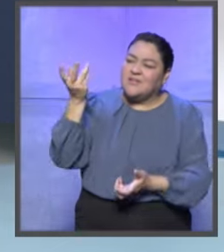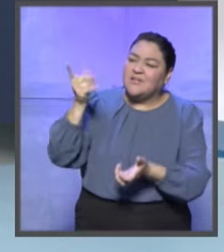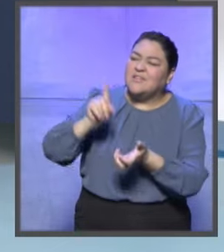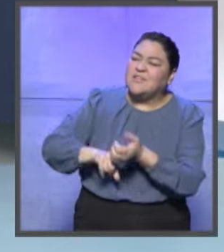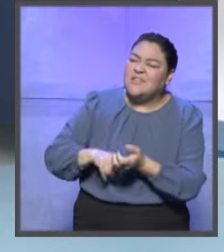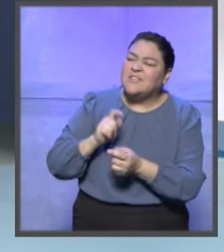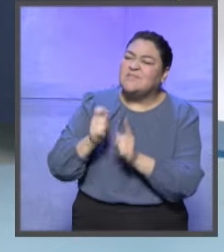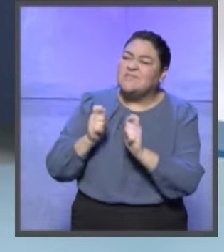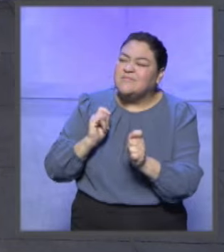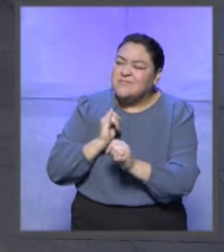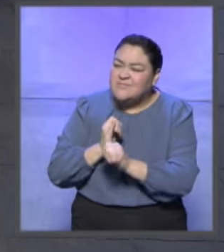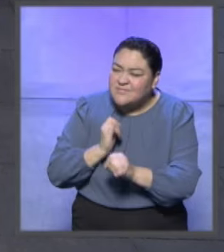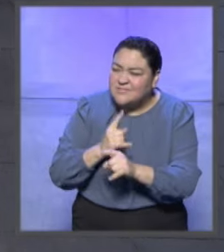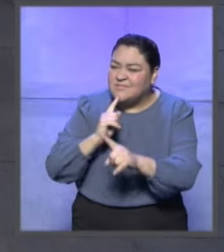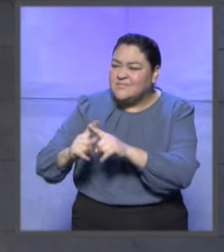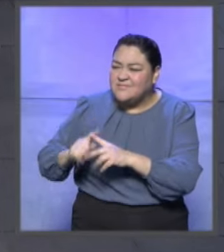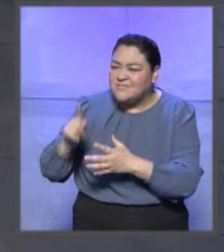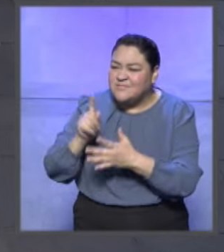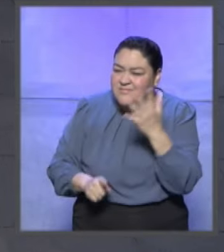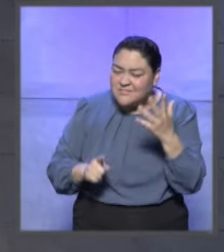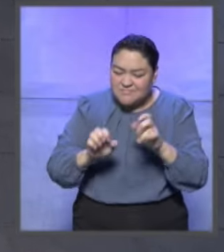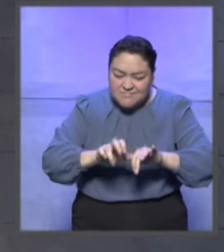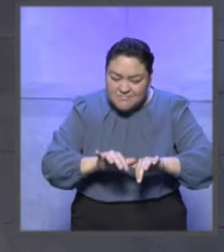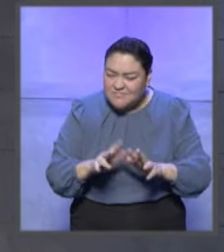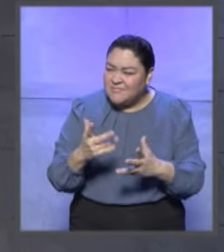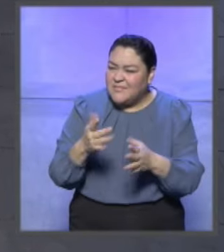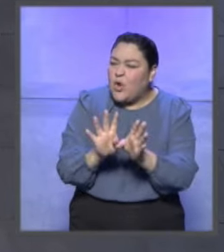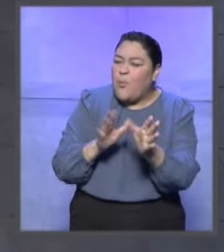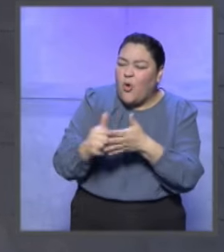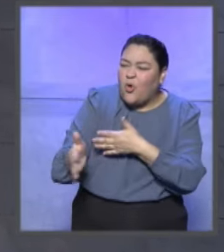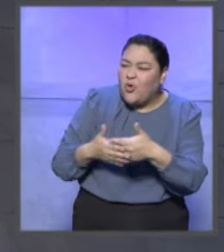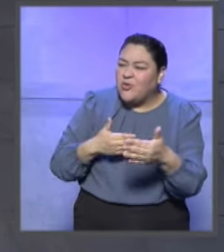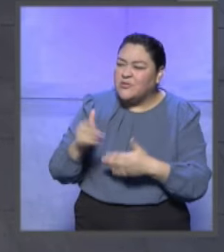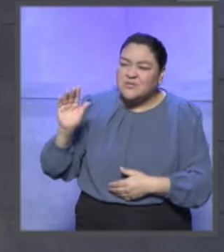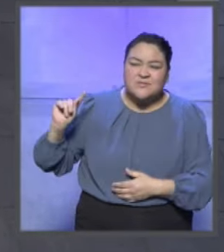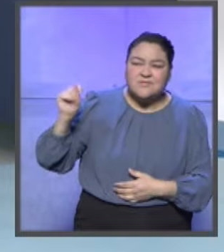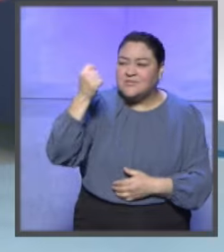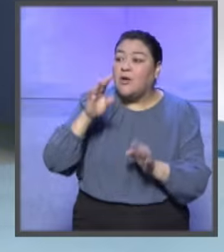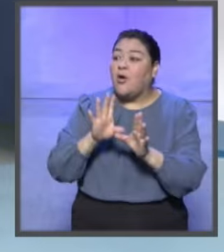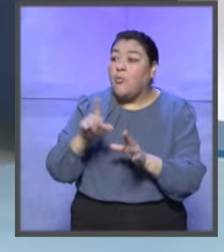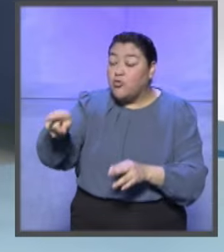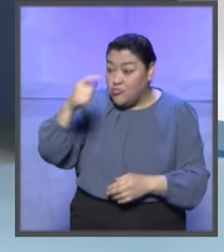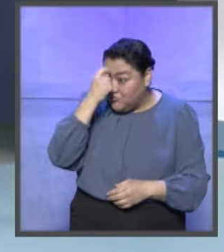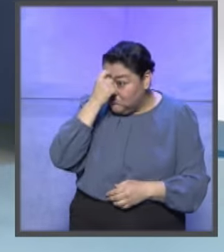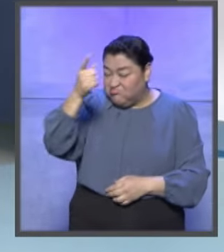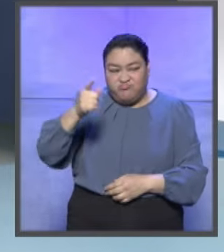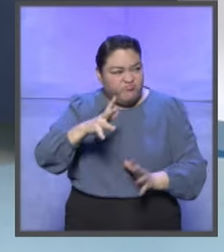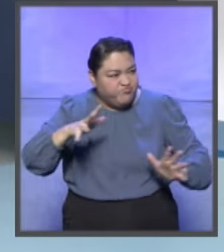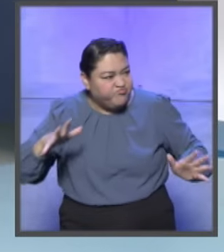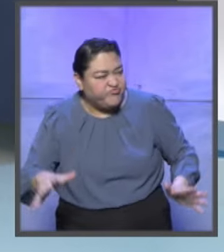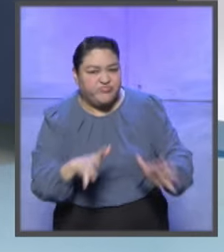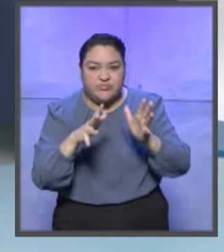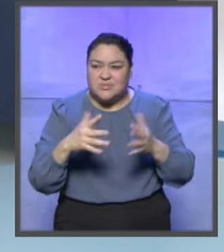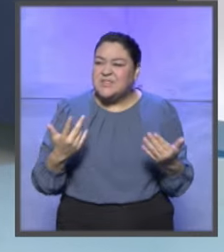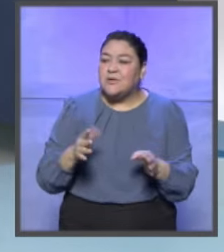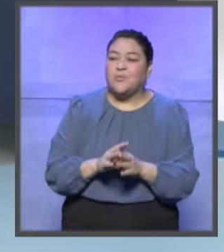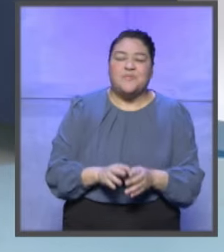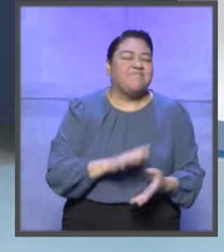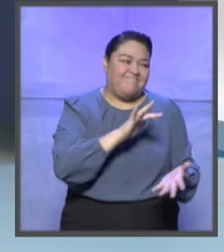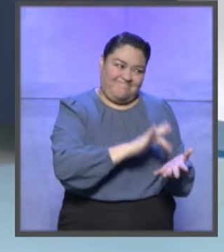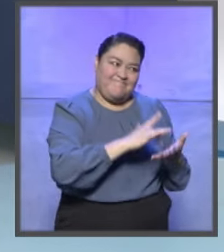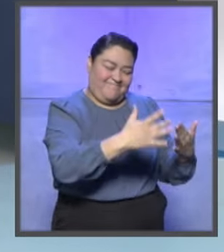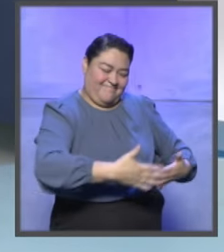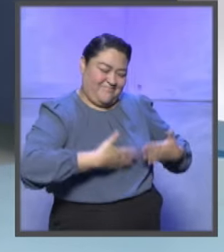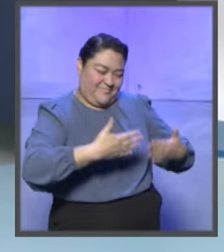en materia digital, tecnológica de ciberespacio, la sala regional Guadalajara, impulsadas por supuesto siempre por ti, ¿eh? Muchas